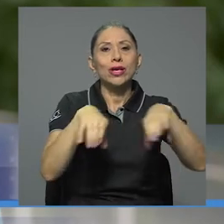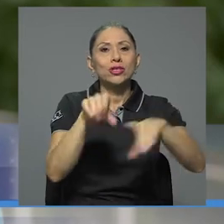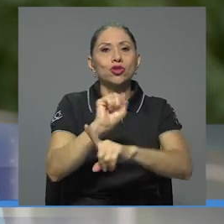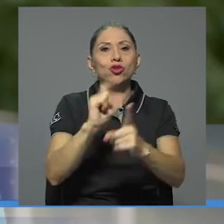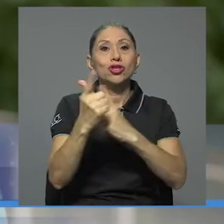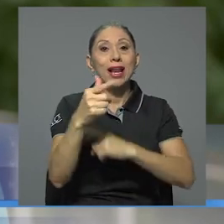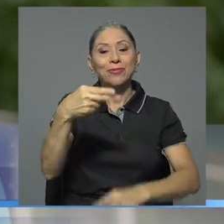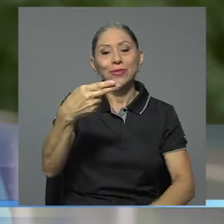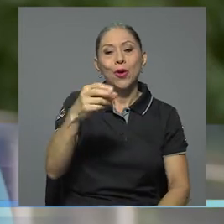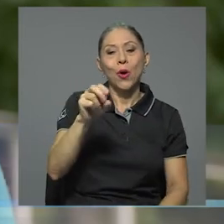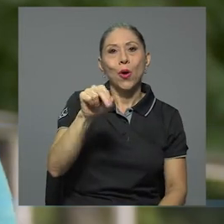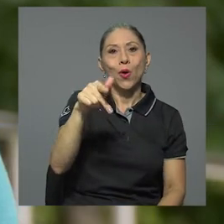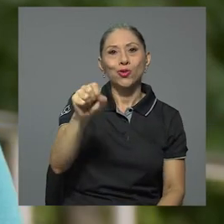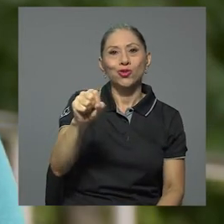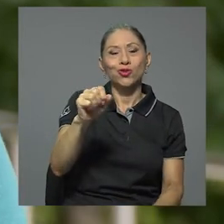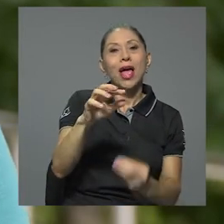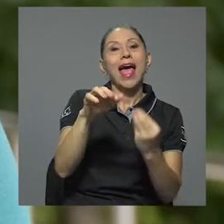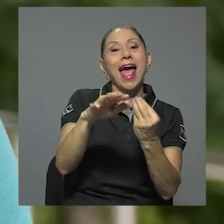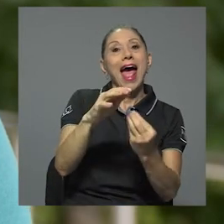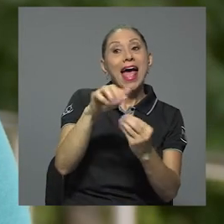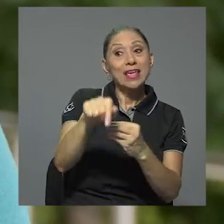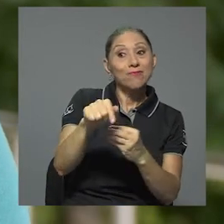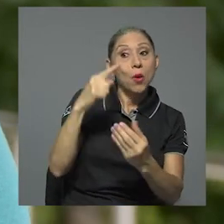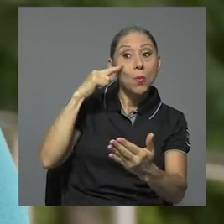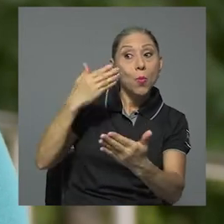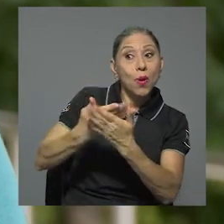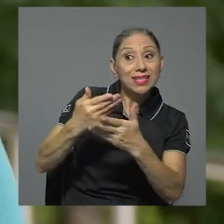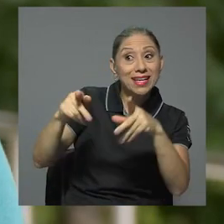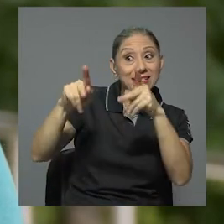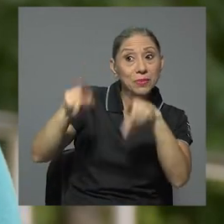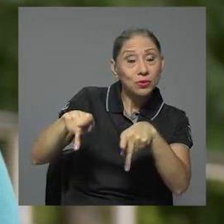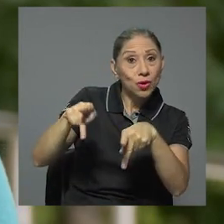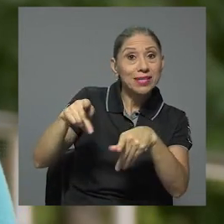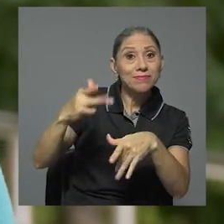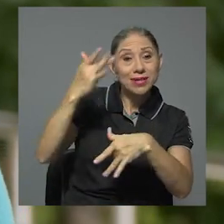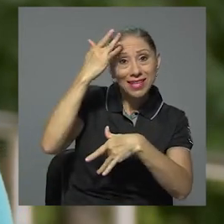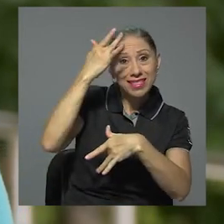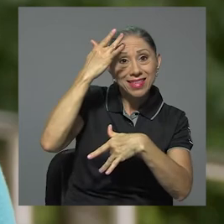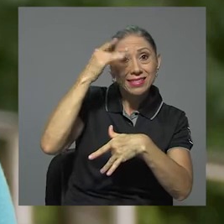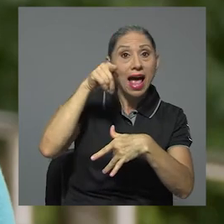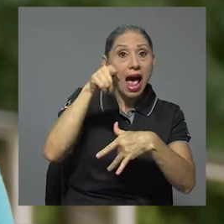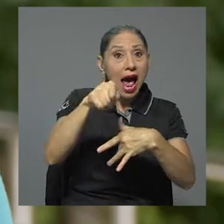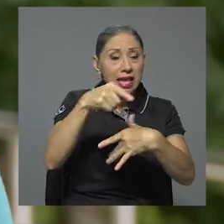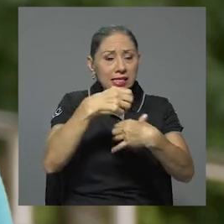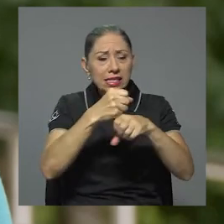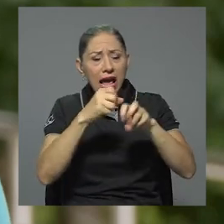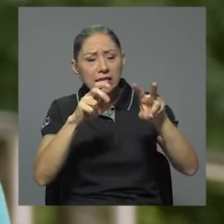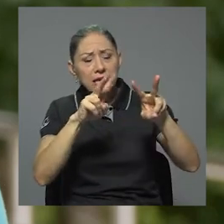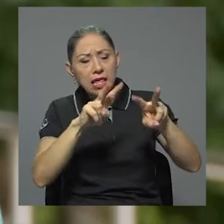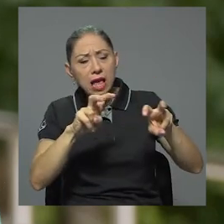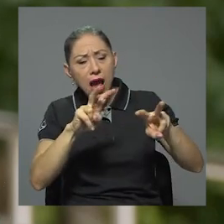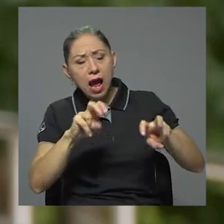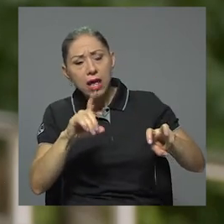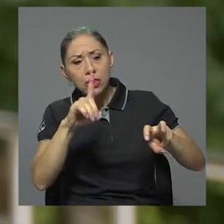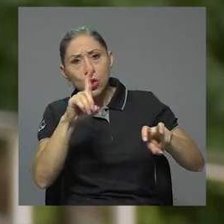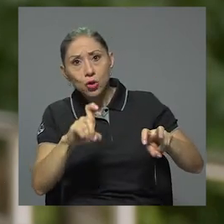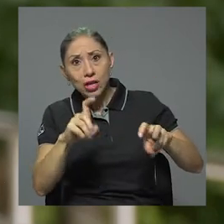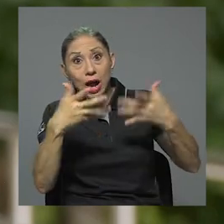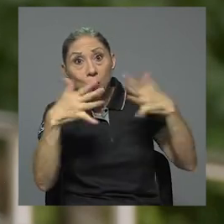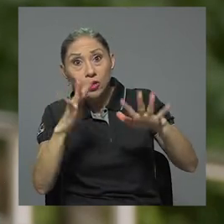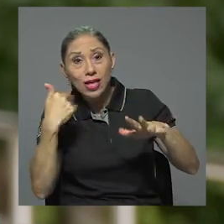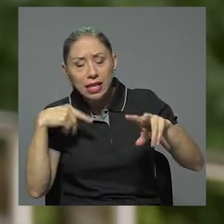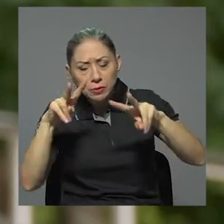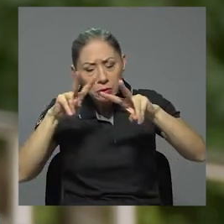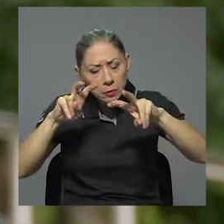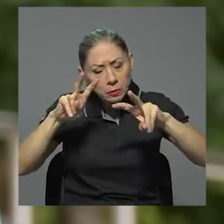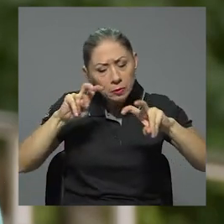cuales se toman muestras clínicas de pacientes, se les hace el diagnóstico y una vez que tenemos el cultivo del hongo, dependiendo del hongo y